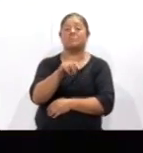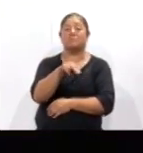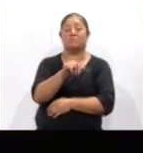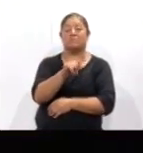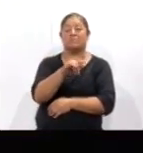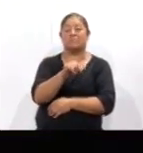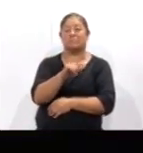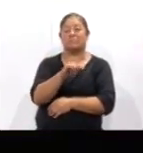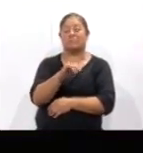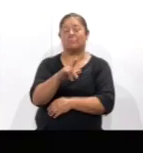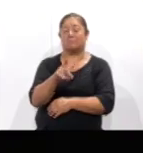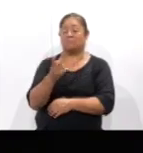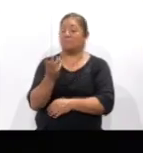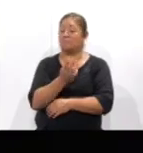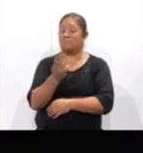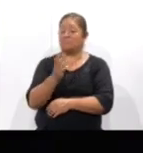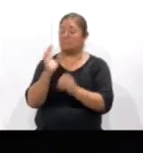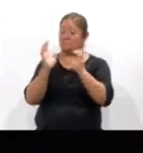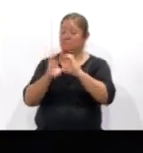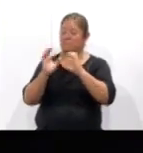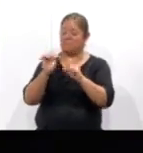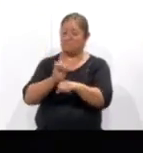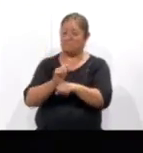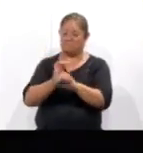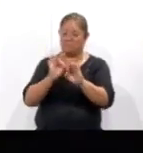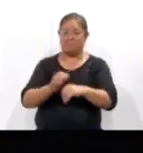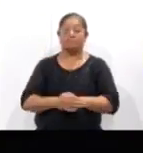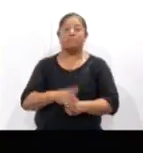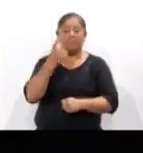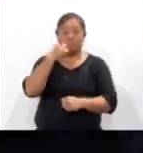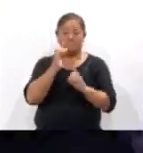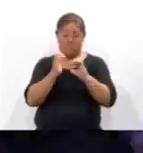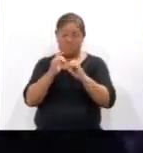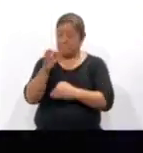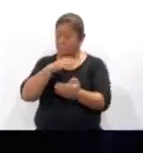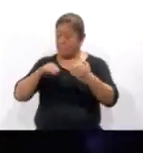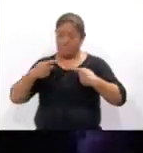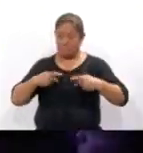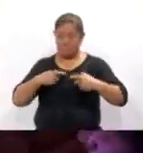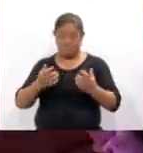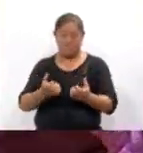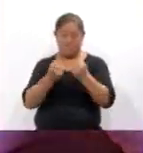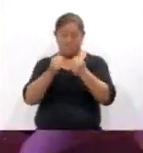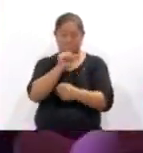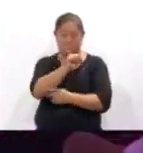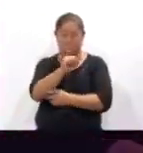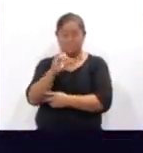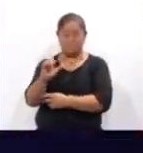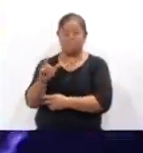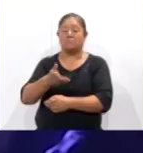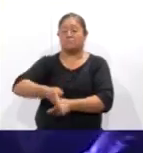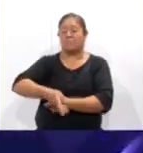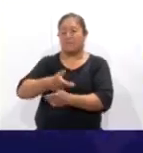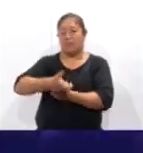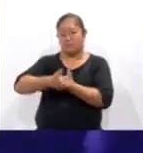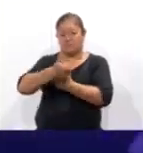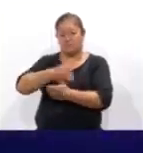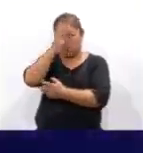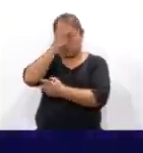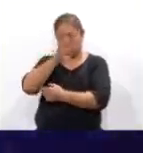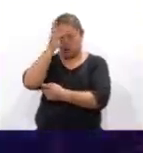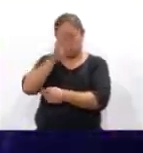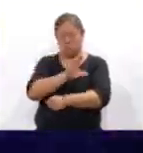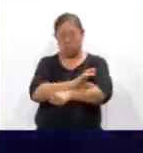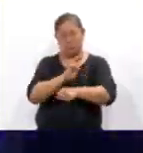Cabe mencionar que para salvaguardar la seguridad y bienestar de las personas, la Secretaría de Seguridad Ciudadana, los bomberos y la Coordinación